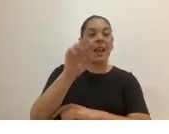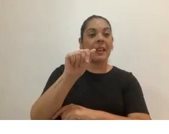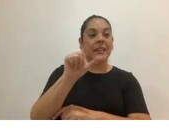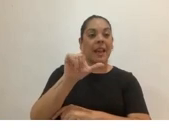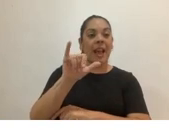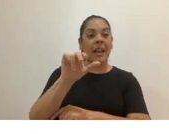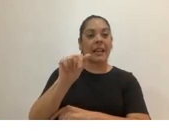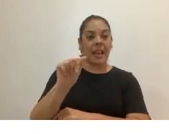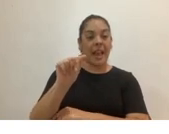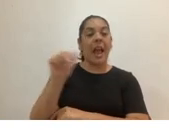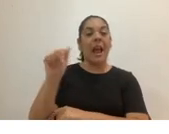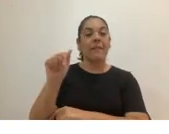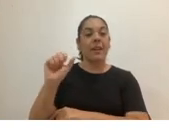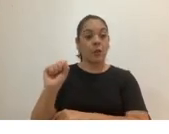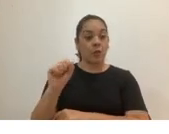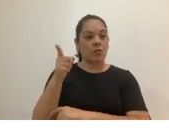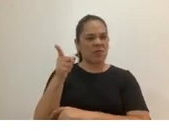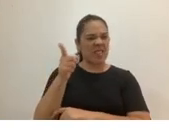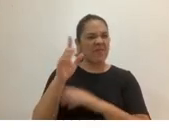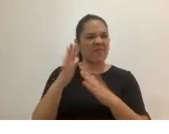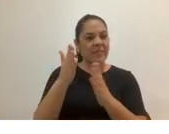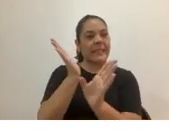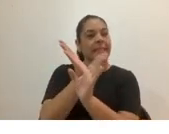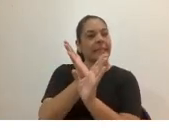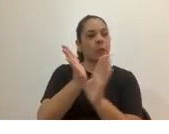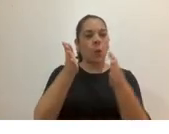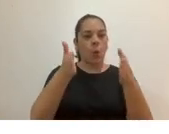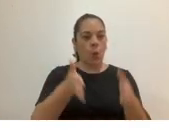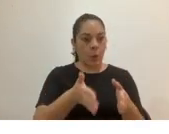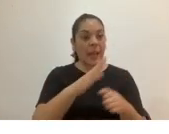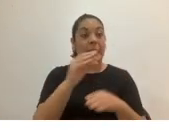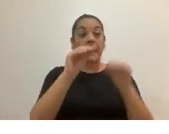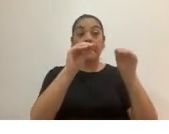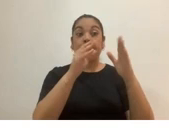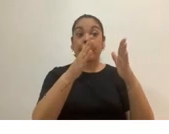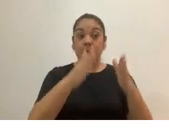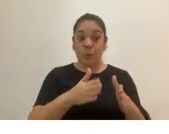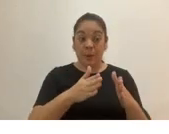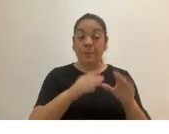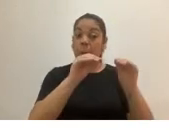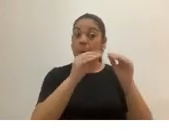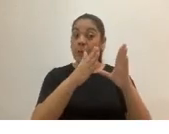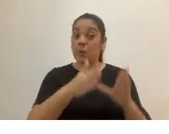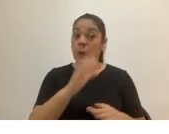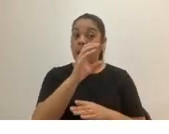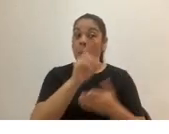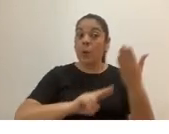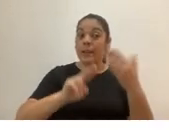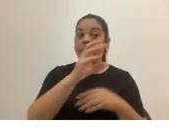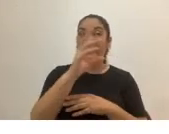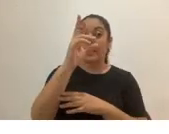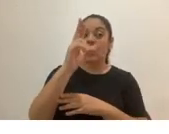Natalia es psicóloga y docente de formación. Es docente de la Universidad de Costa Rica y de la Universidad